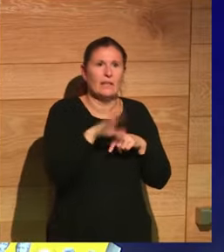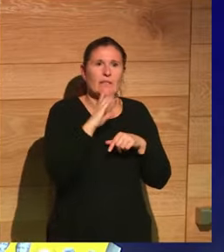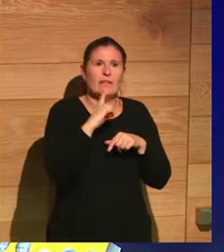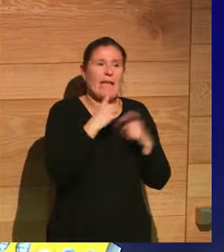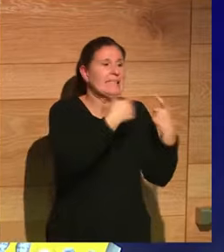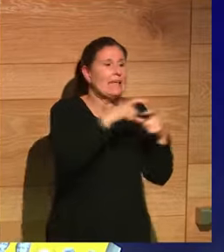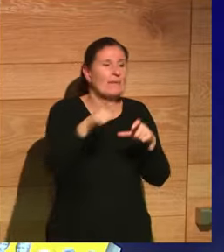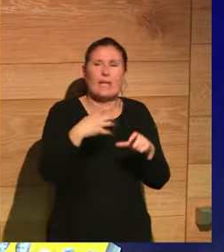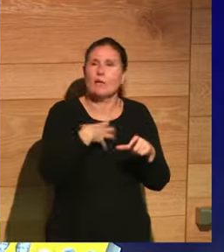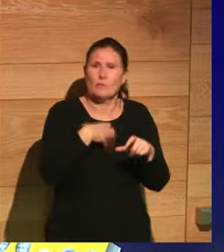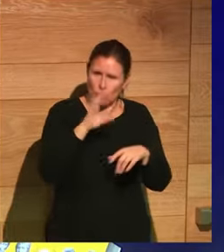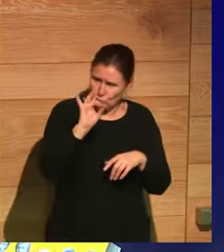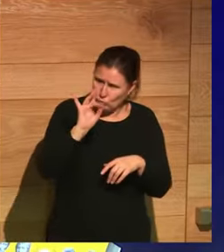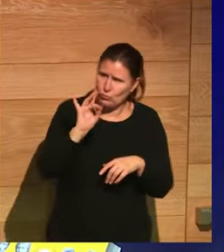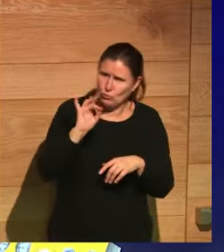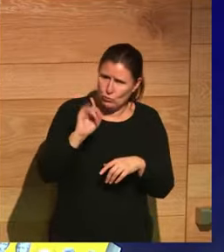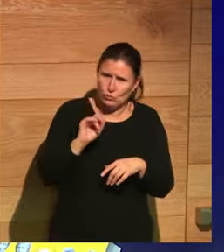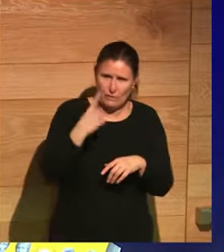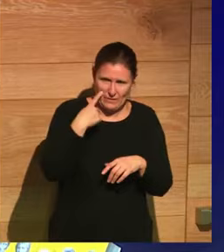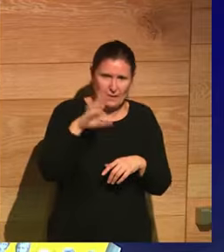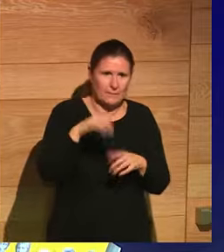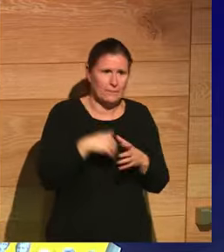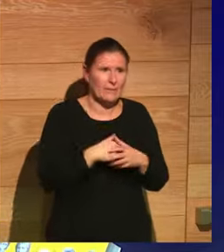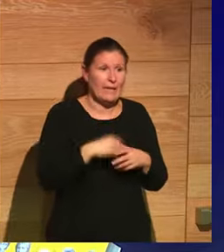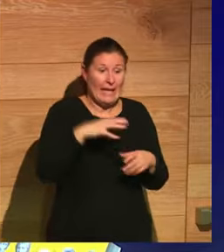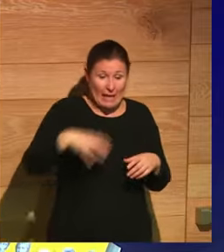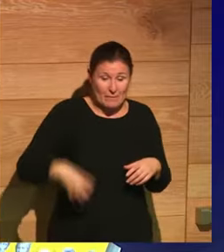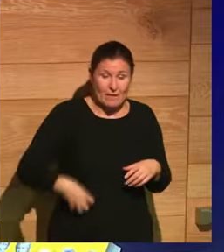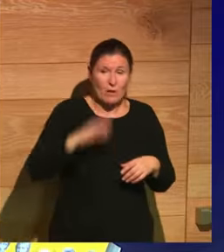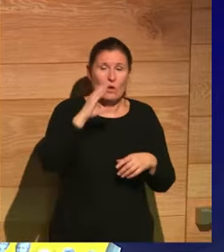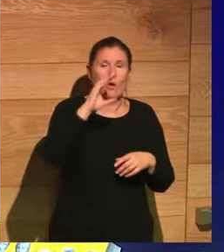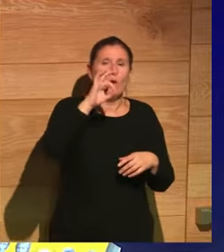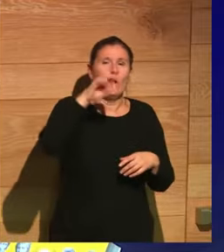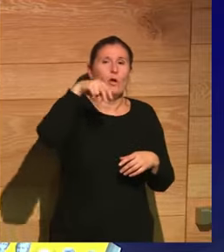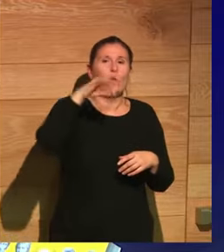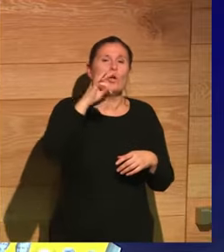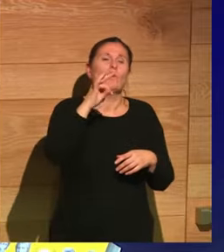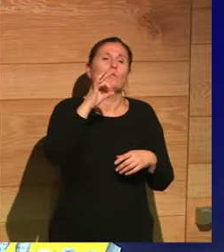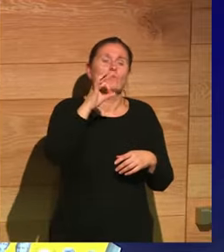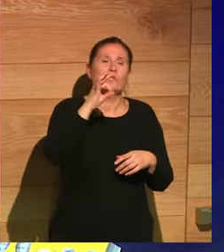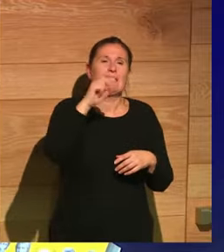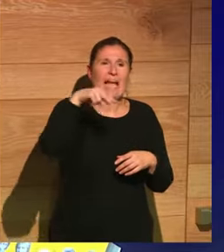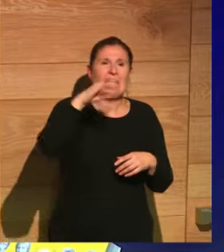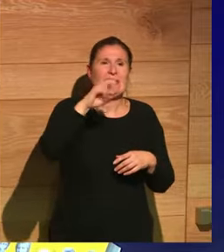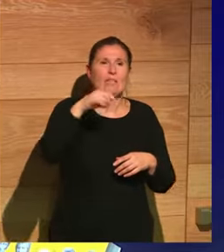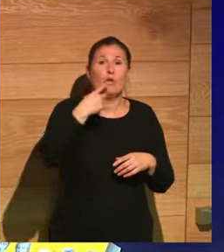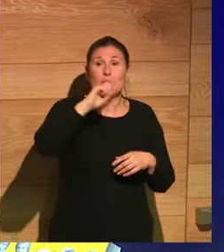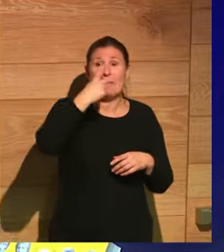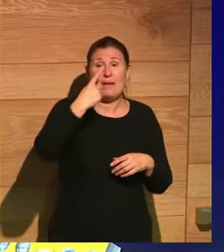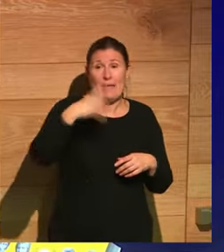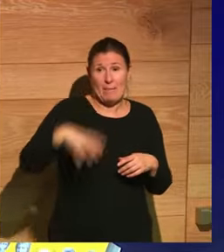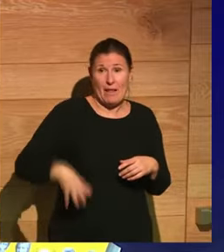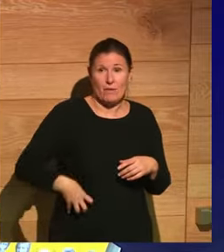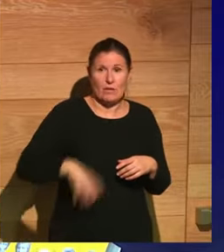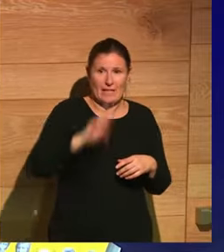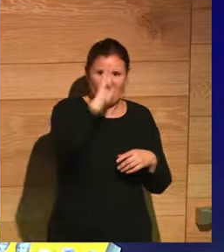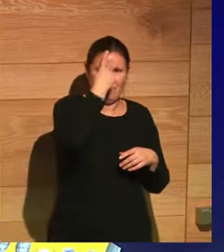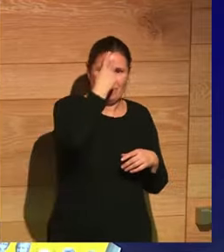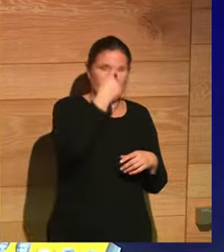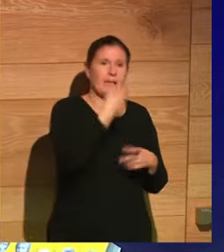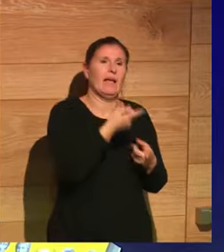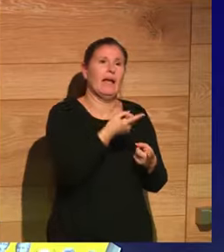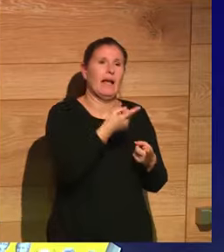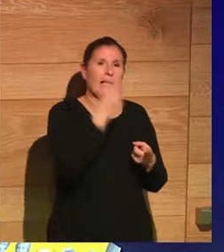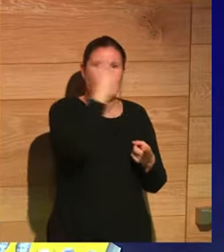segmentar, sí se puede. Fíjate cómo, el emperador Constantino, sabemos que es el primer emperador que se convirtió al cristianismo.